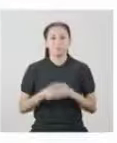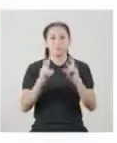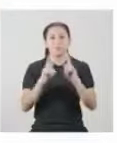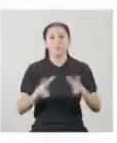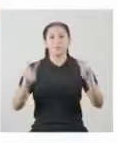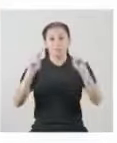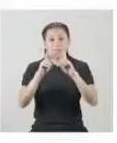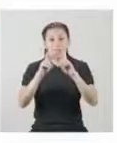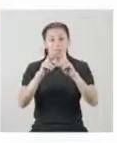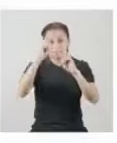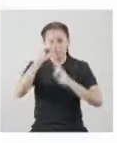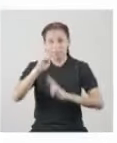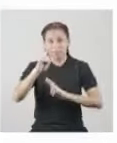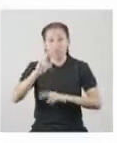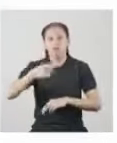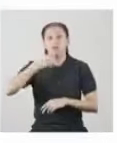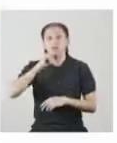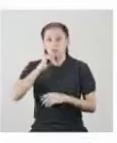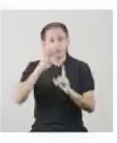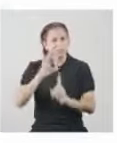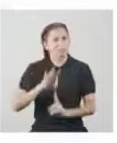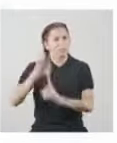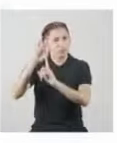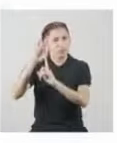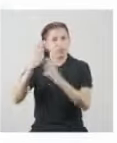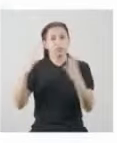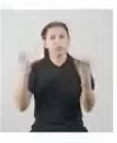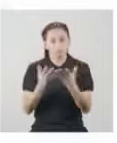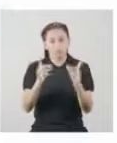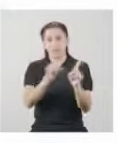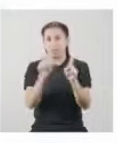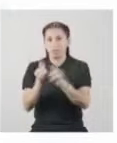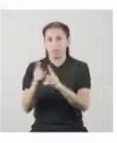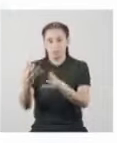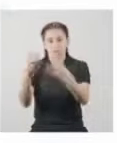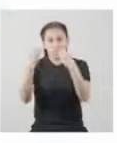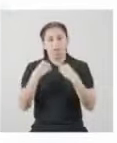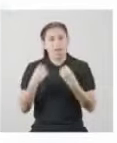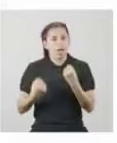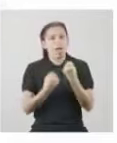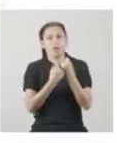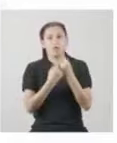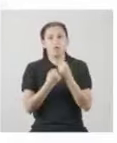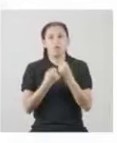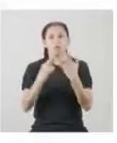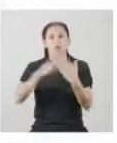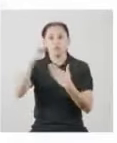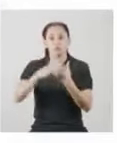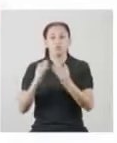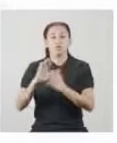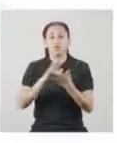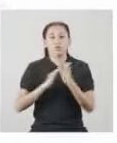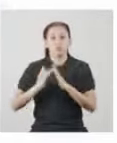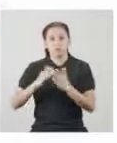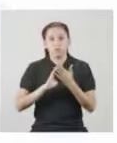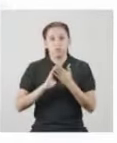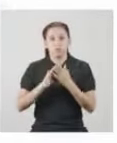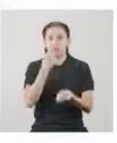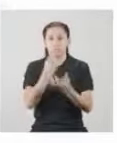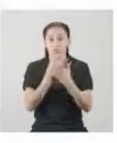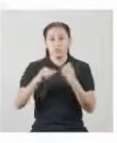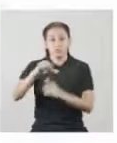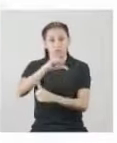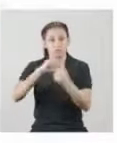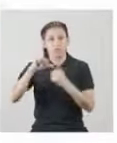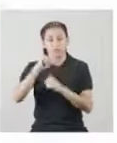¿Por qué en nuestra sociedad existe discriminación y exclusión y no nos reconocemos como sujetos en igualdad de derechos y oportunidades?